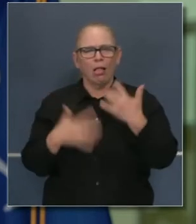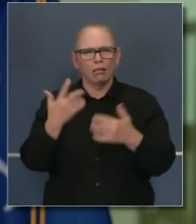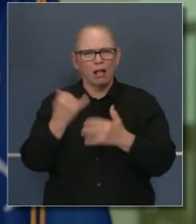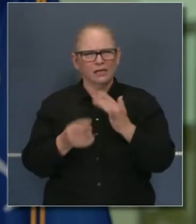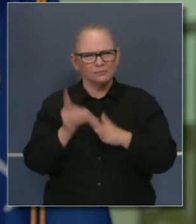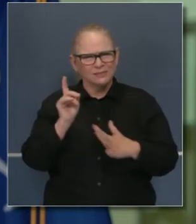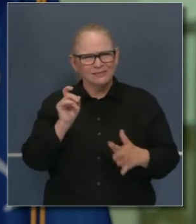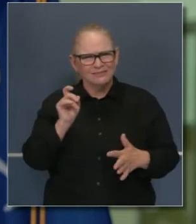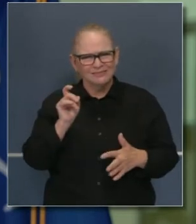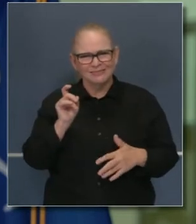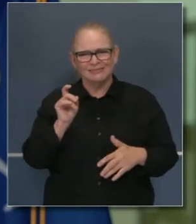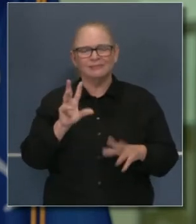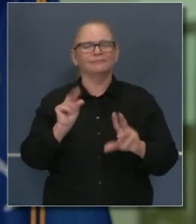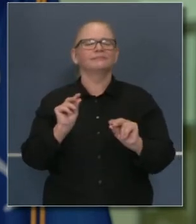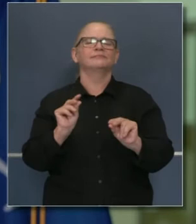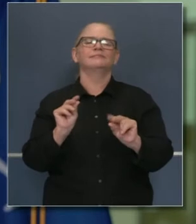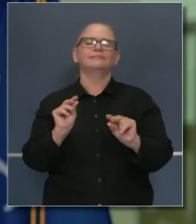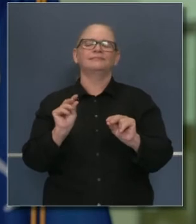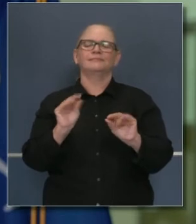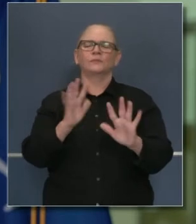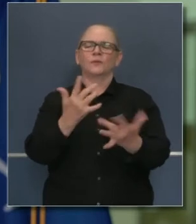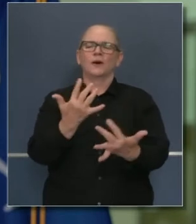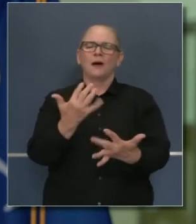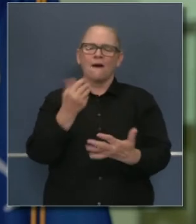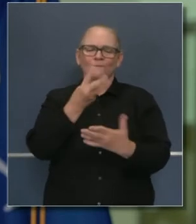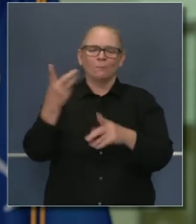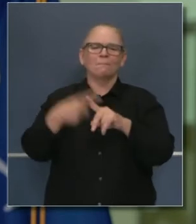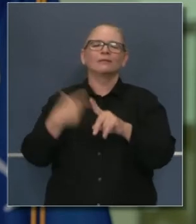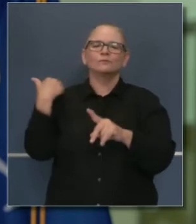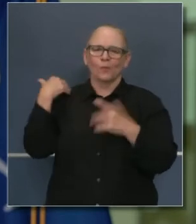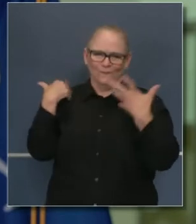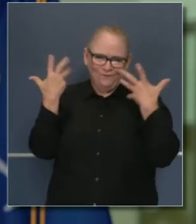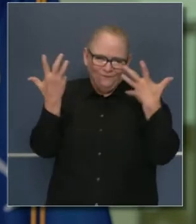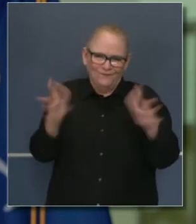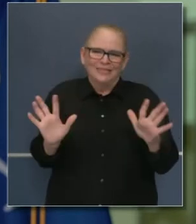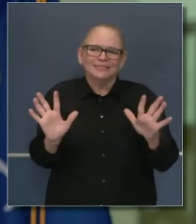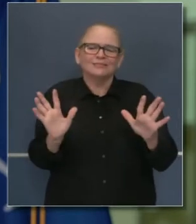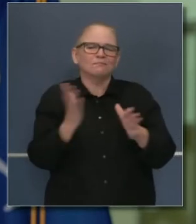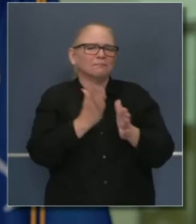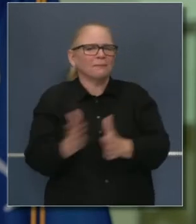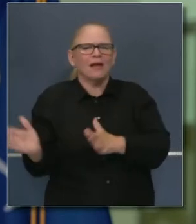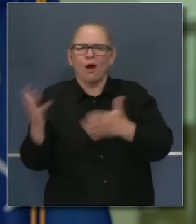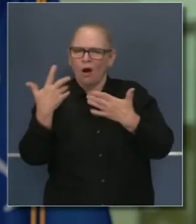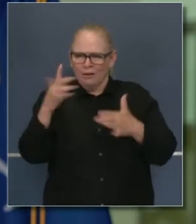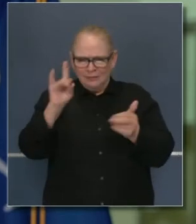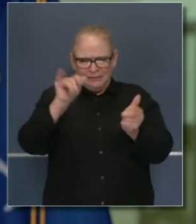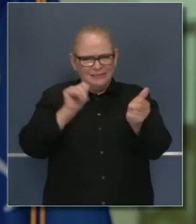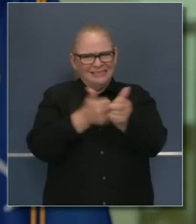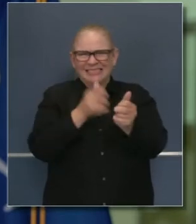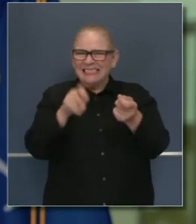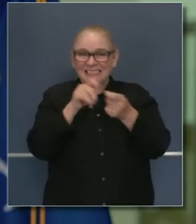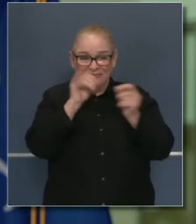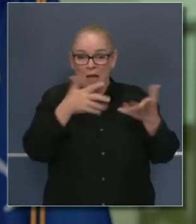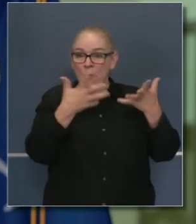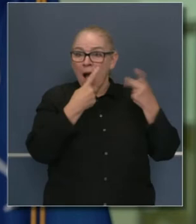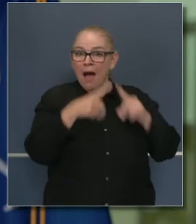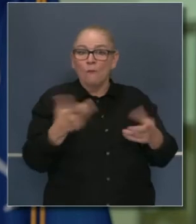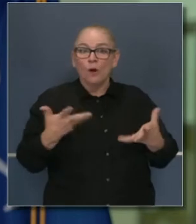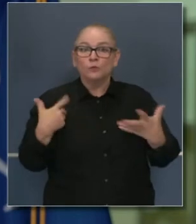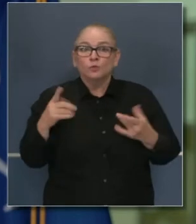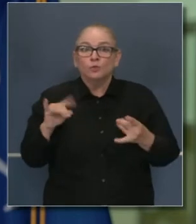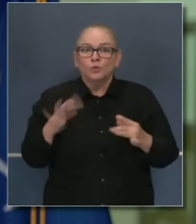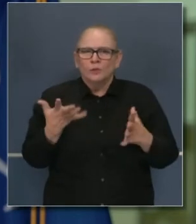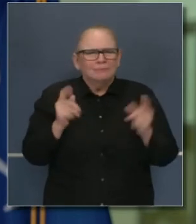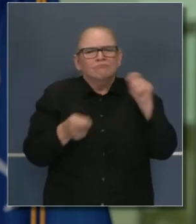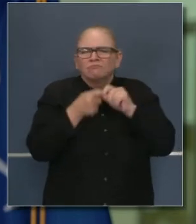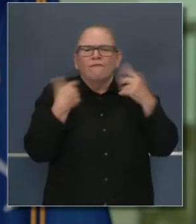Hace unos meses llamamos, hicimos una llamada de conferencia declarando eso, no lamentándolo. Nos preparamos justamente y específicamente,